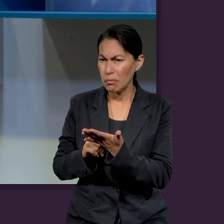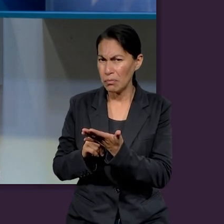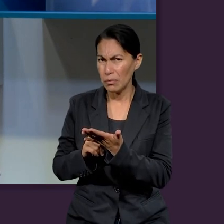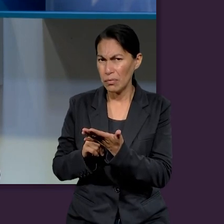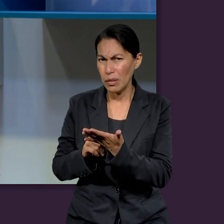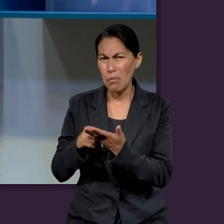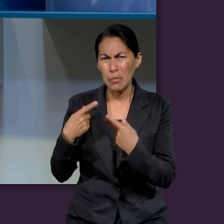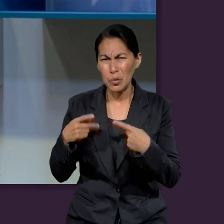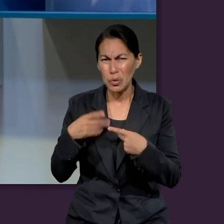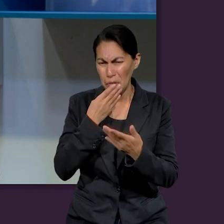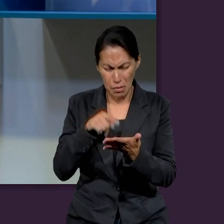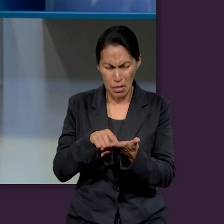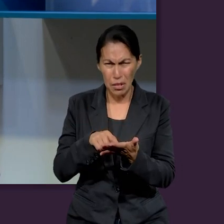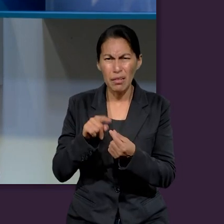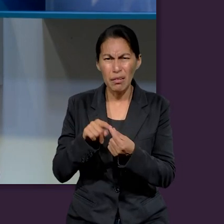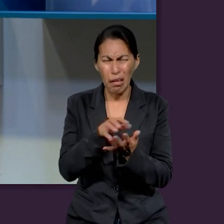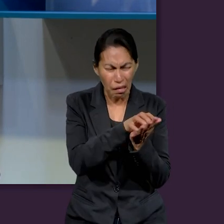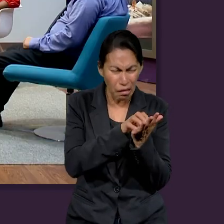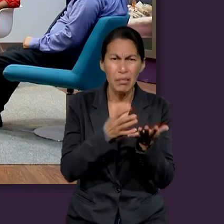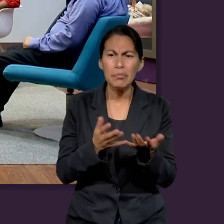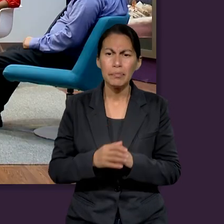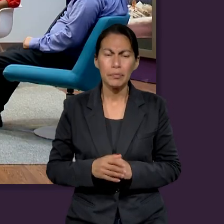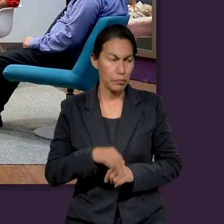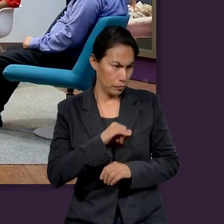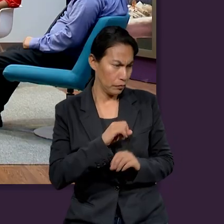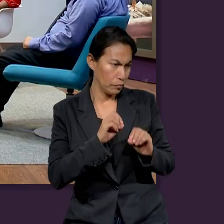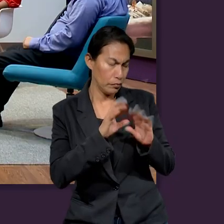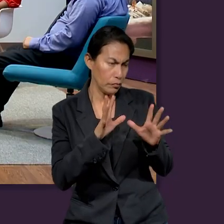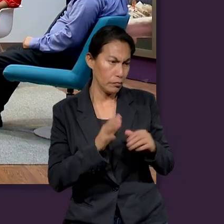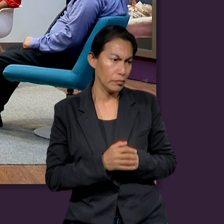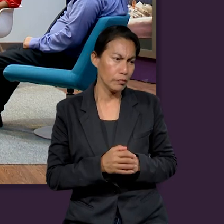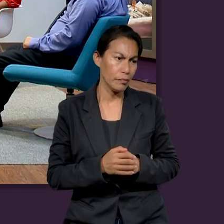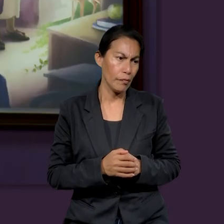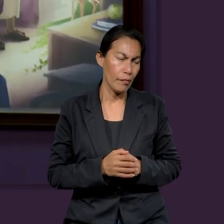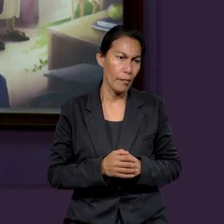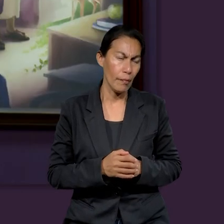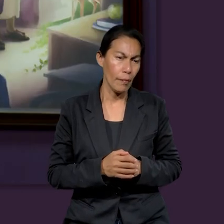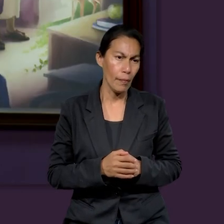personaje que codició? Claro que sí.